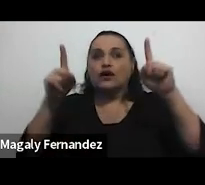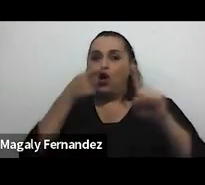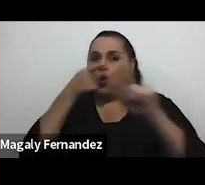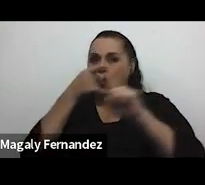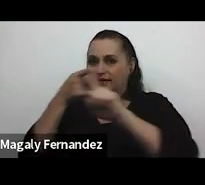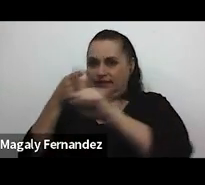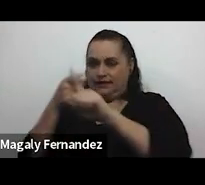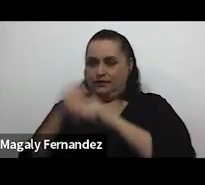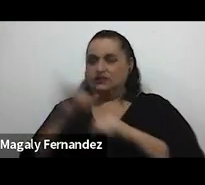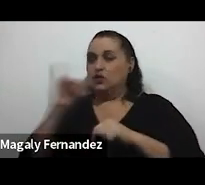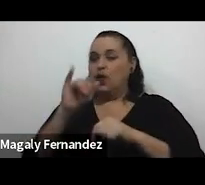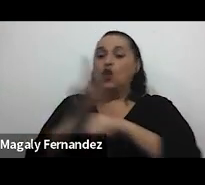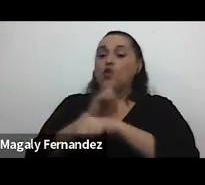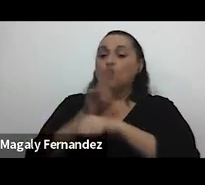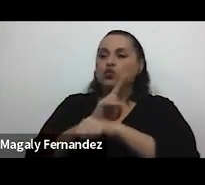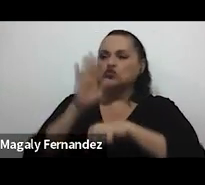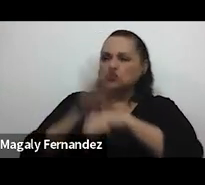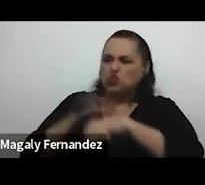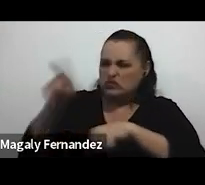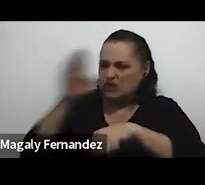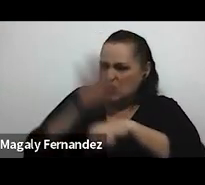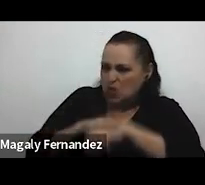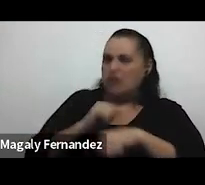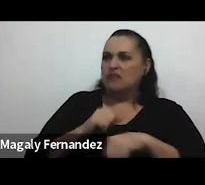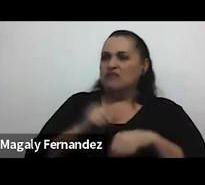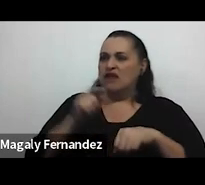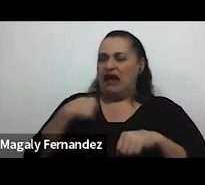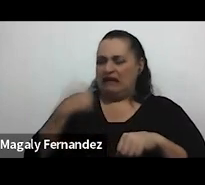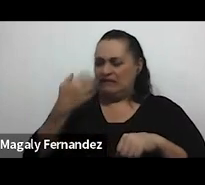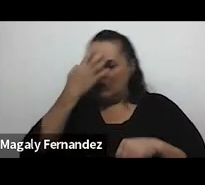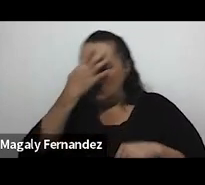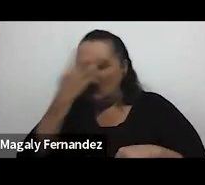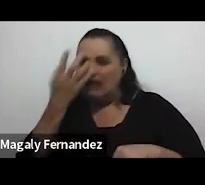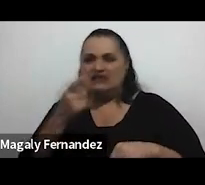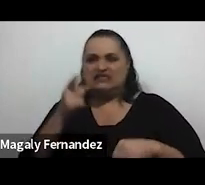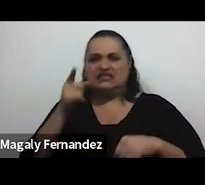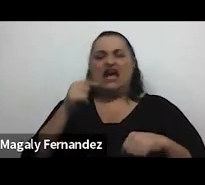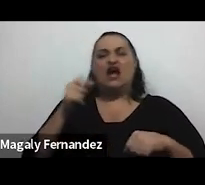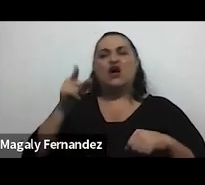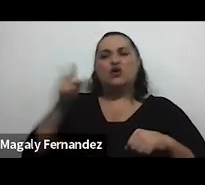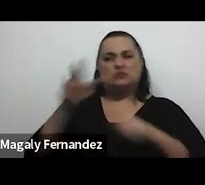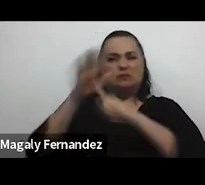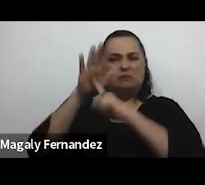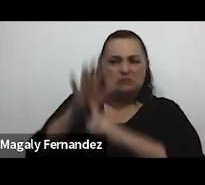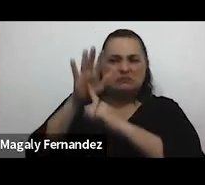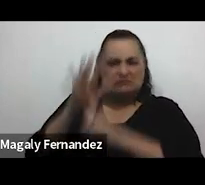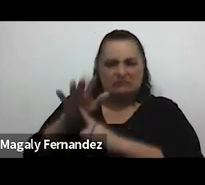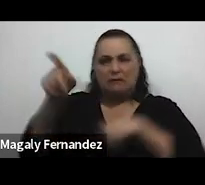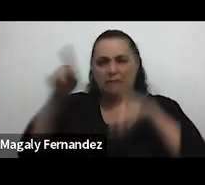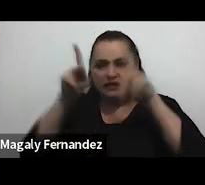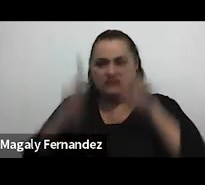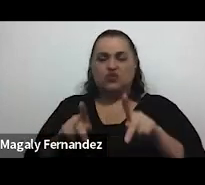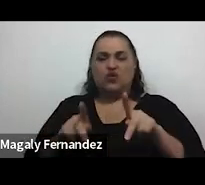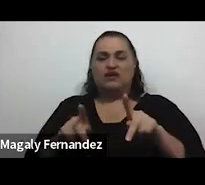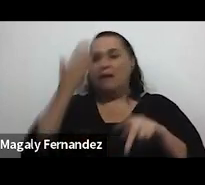¿verdad? como el uso de la culpa la vergüenza o victimizar a esa persona para